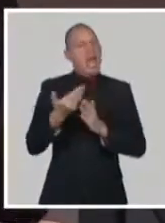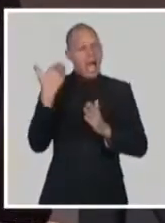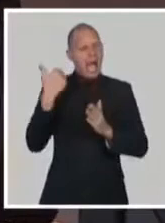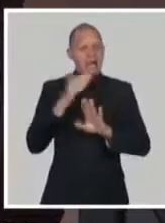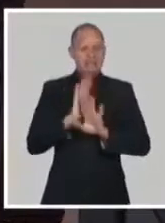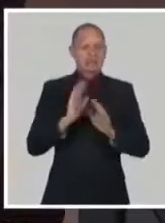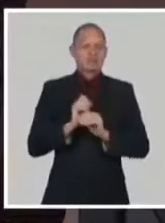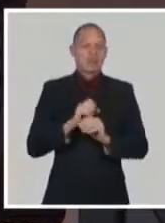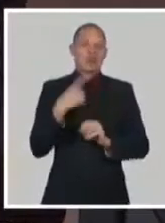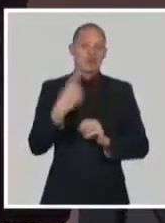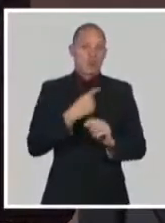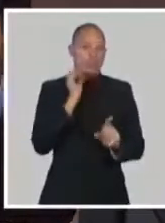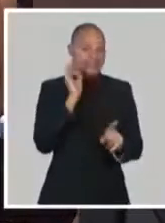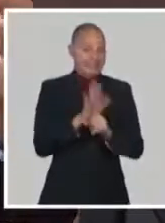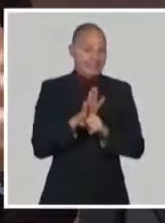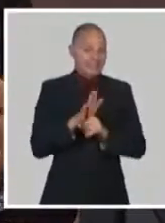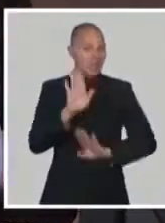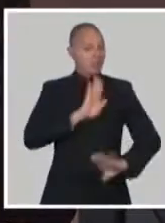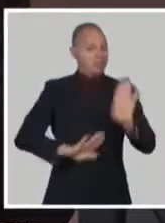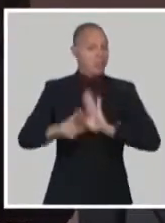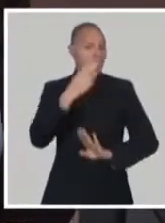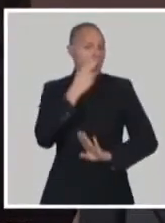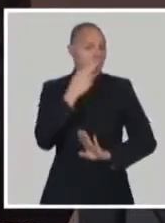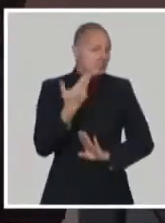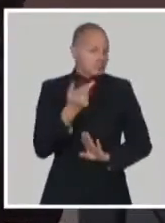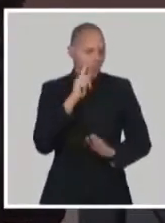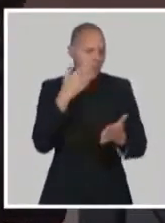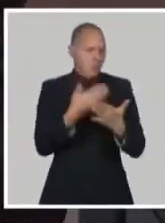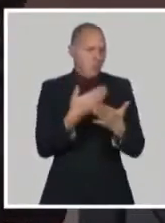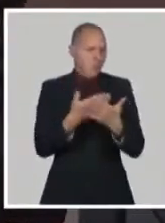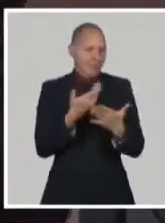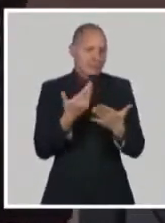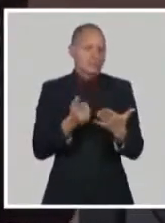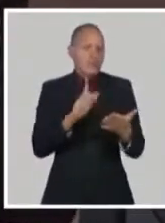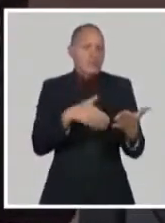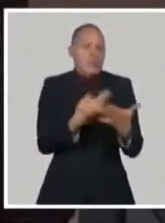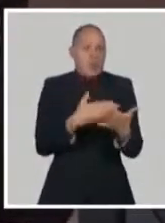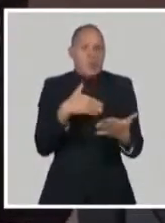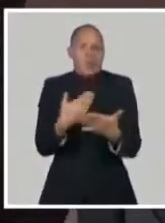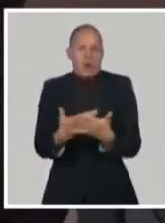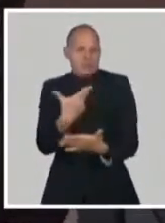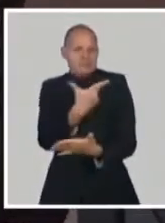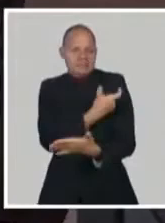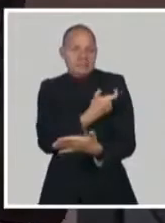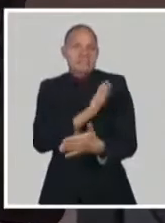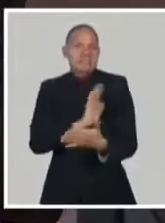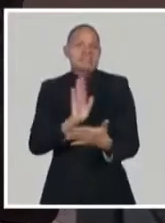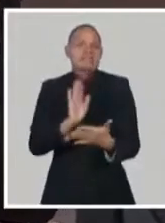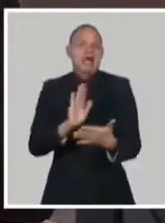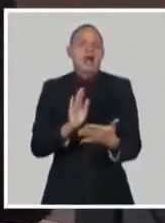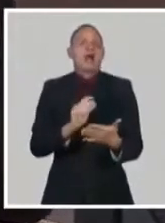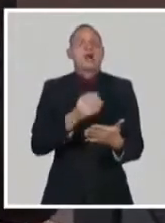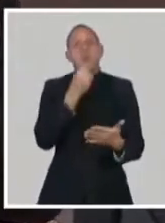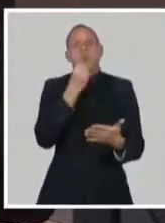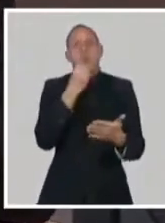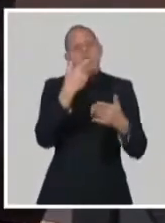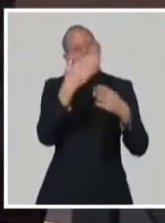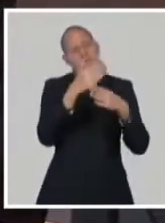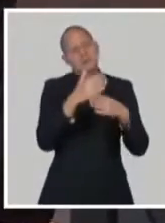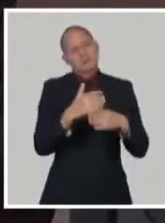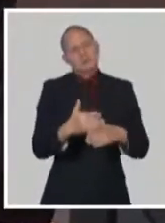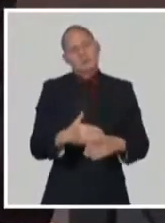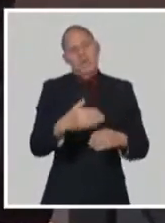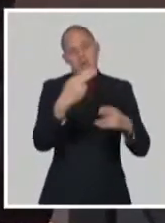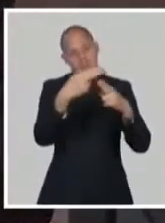estamos ya trabajando. A medida que fueron apareciendo informaciones y a partir de nuestras propias experiencias, se fueron descartando